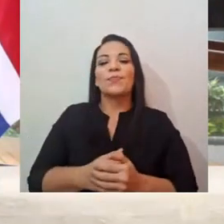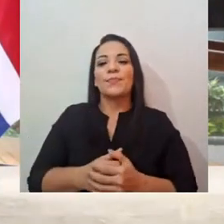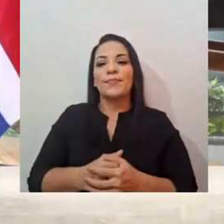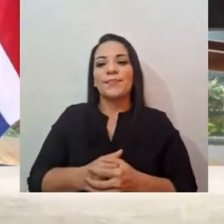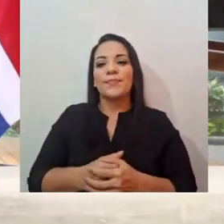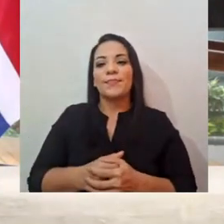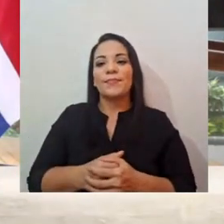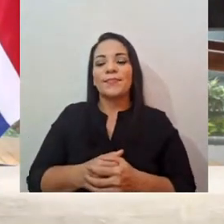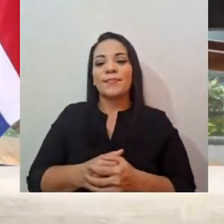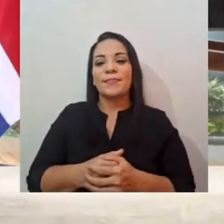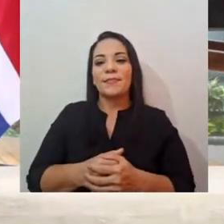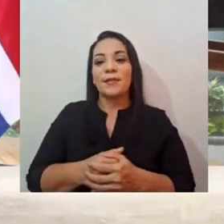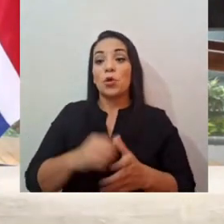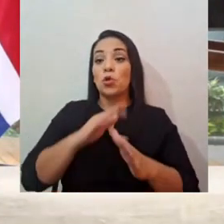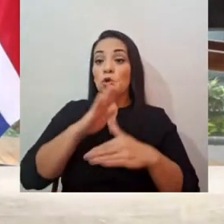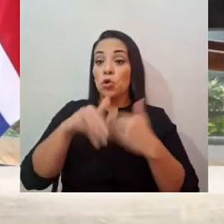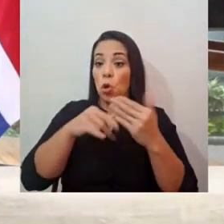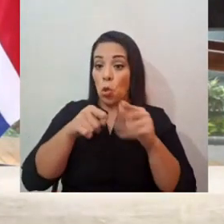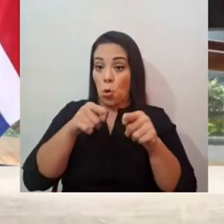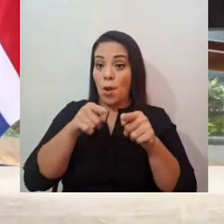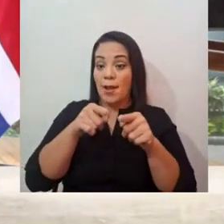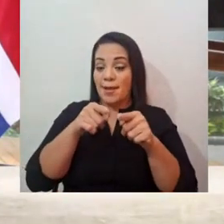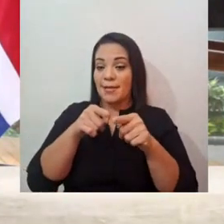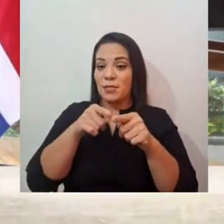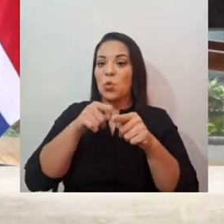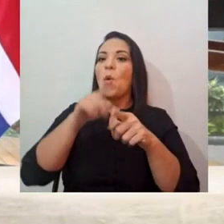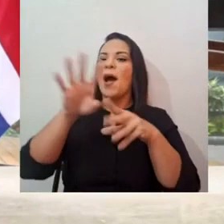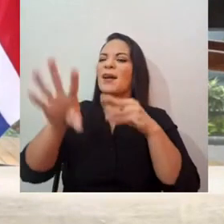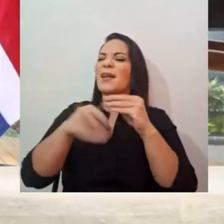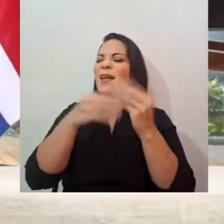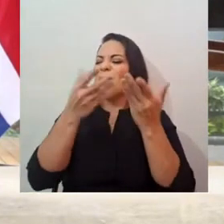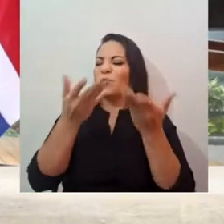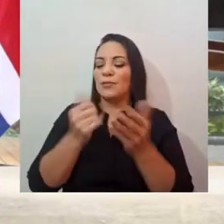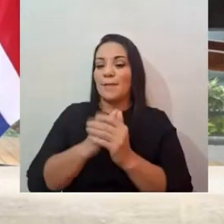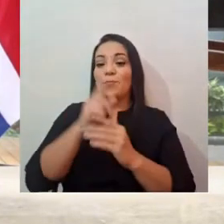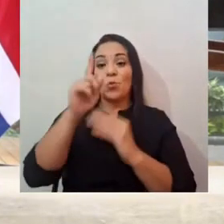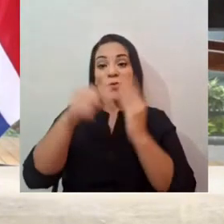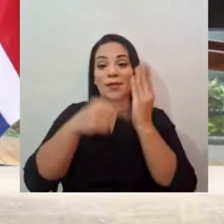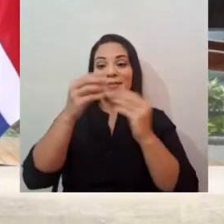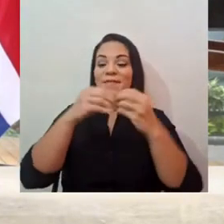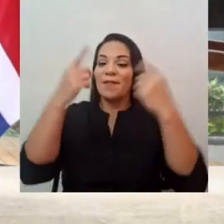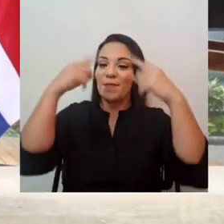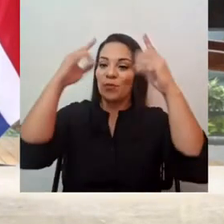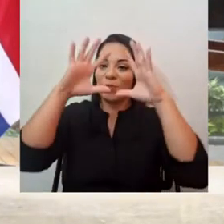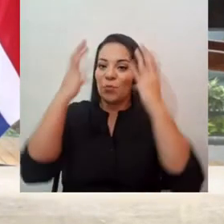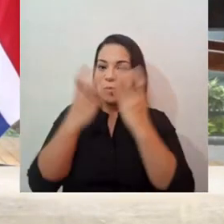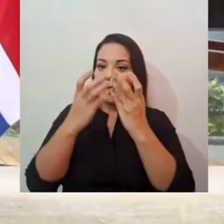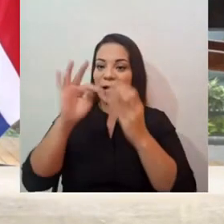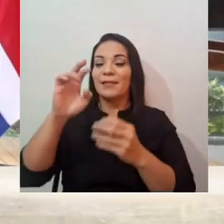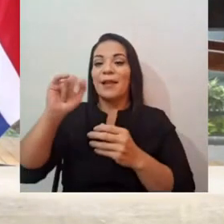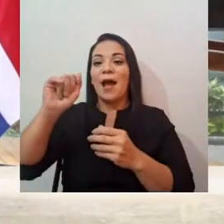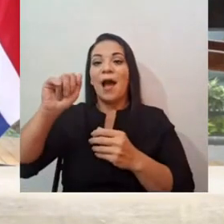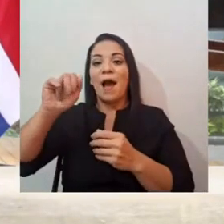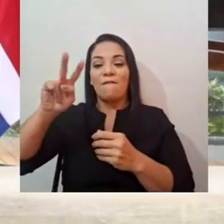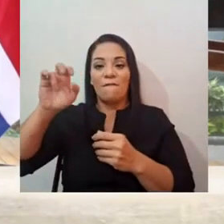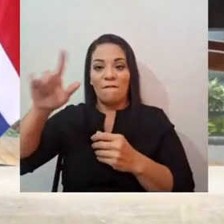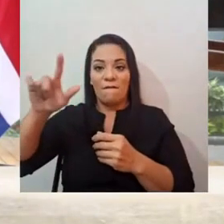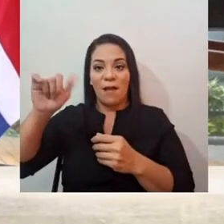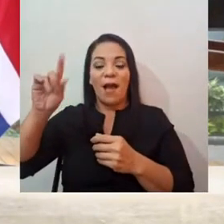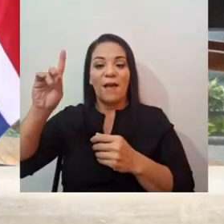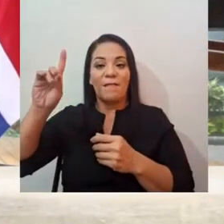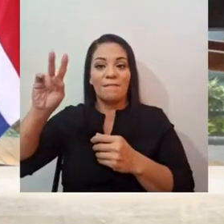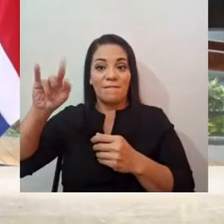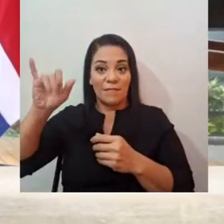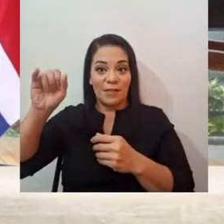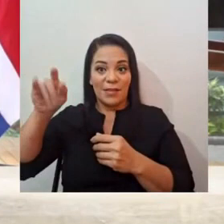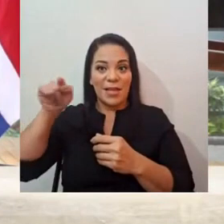Pongámosle encima todo esto, que una de las revistas más famosas del mundo, Travel and Leisure, la que más suscripción